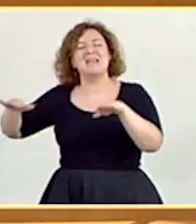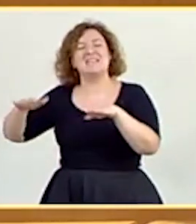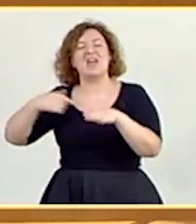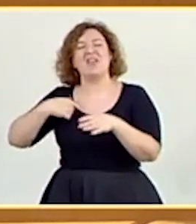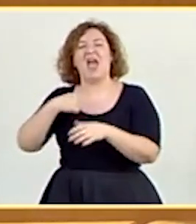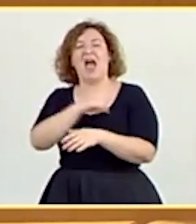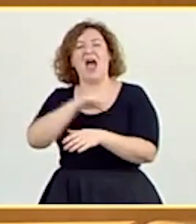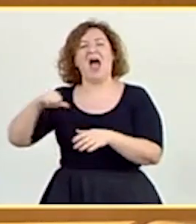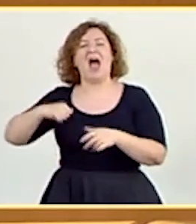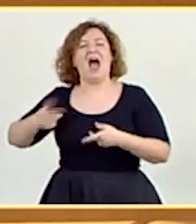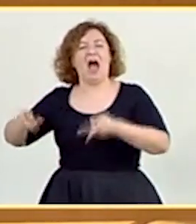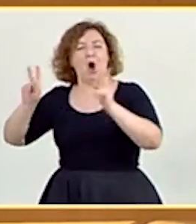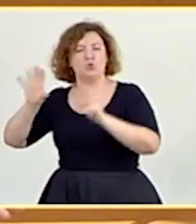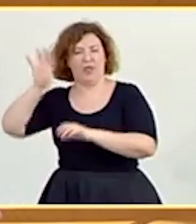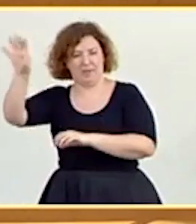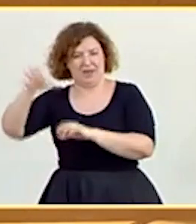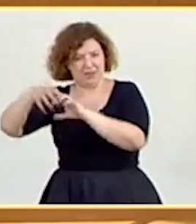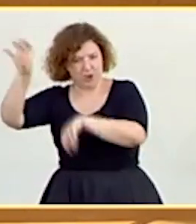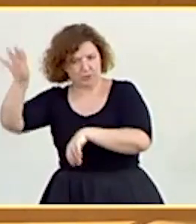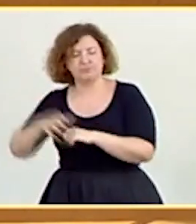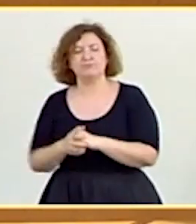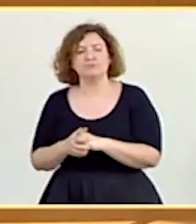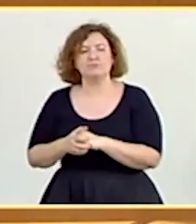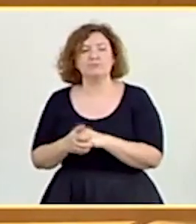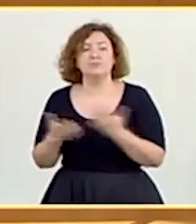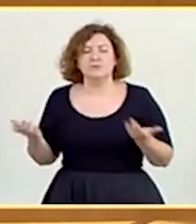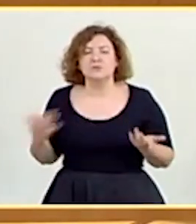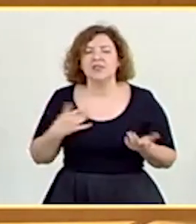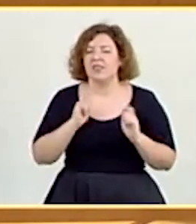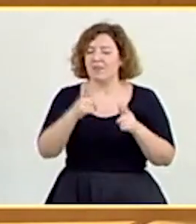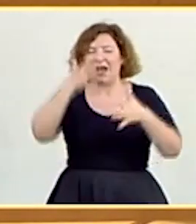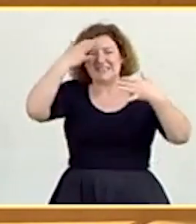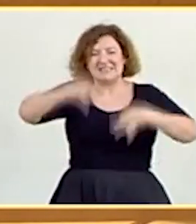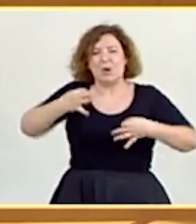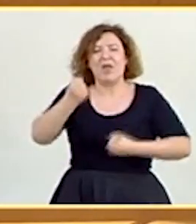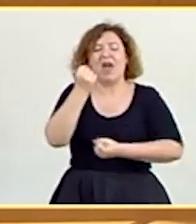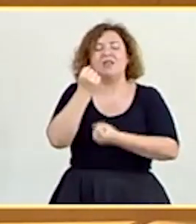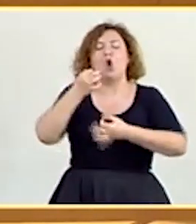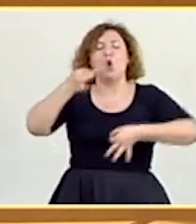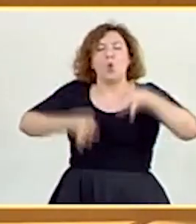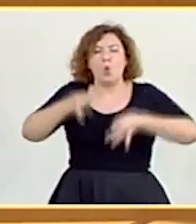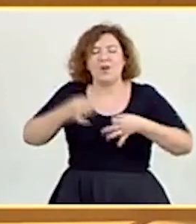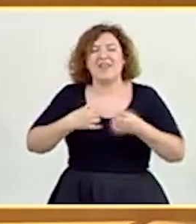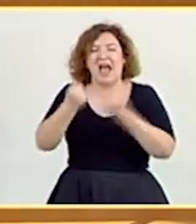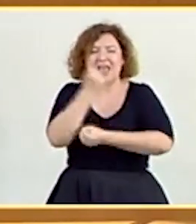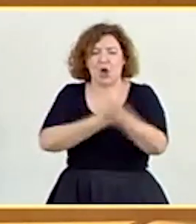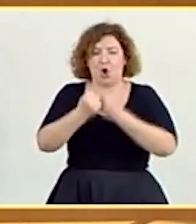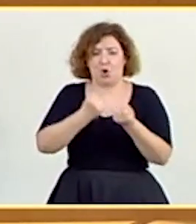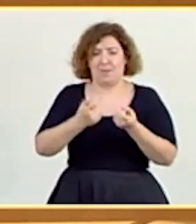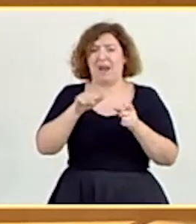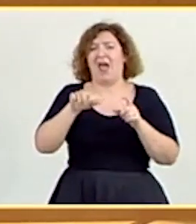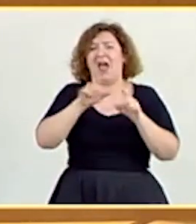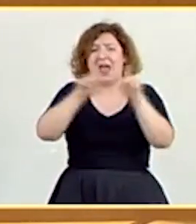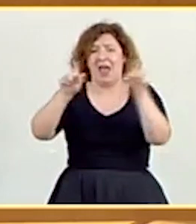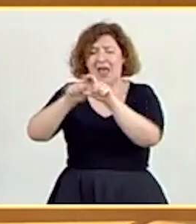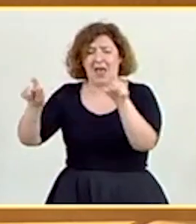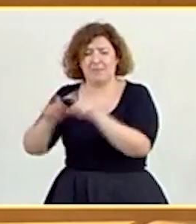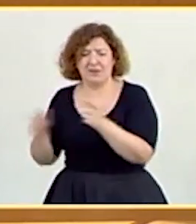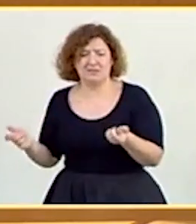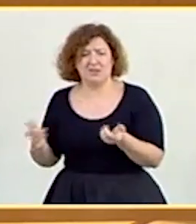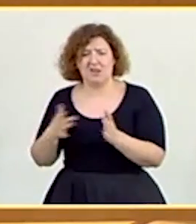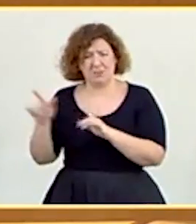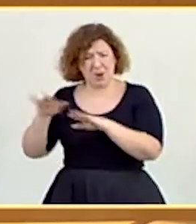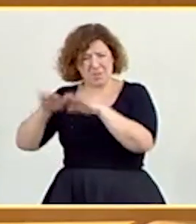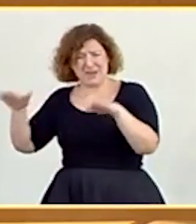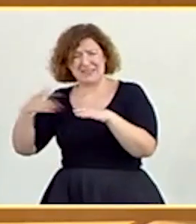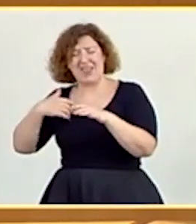ustedes que puede aportar a la seguridad jurídica y a la confianza de las empresas en nuestra economía esa mesa de la vergüenza? Esa mesa del chantaje